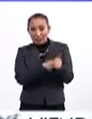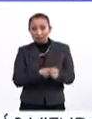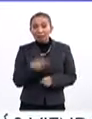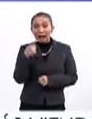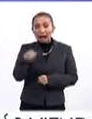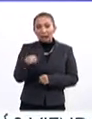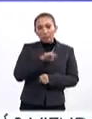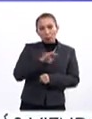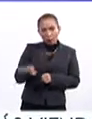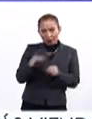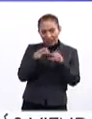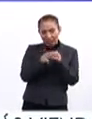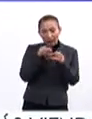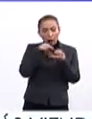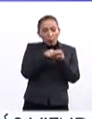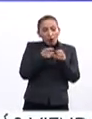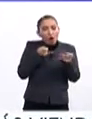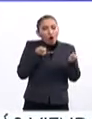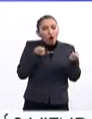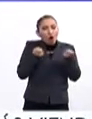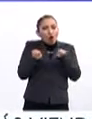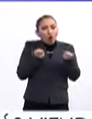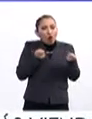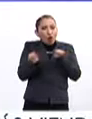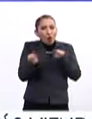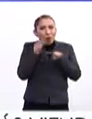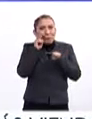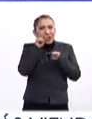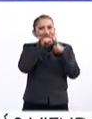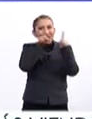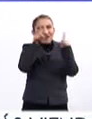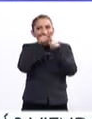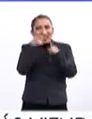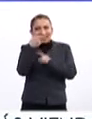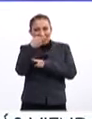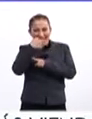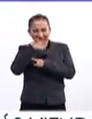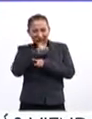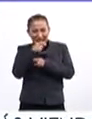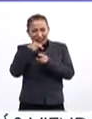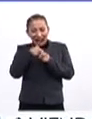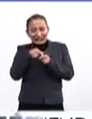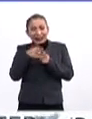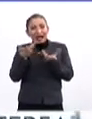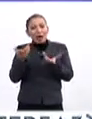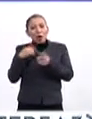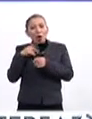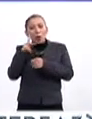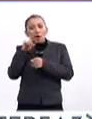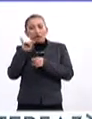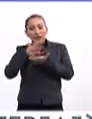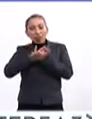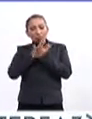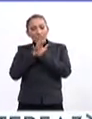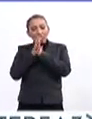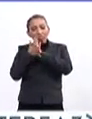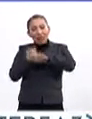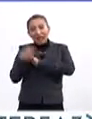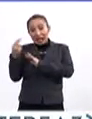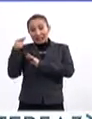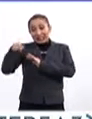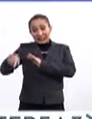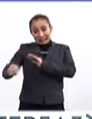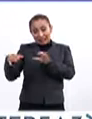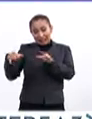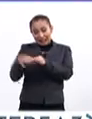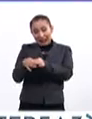Son capaces de regular la expresión de diferentes genes que van a generar, a su vez diferentes proteínas, que necesita en